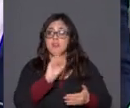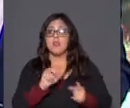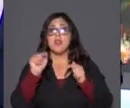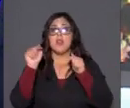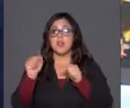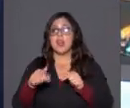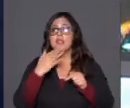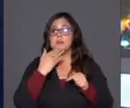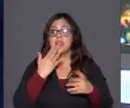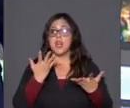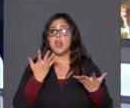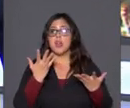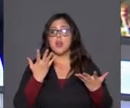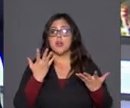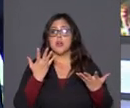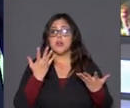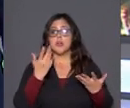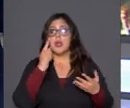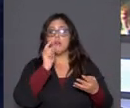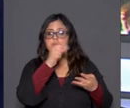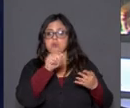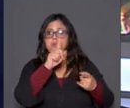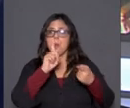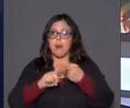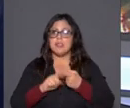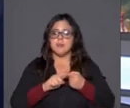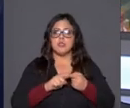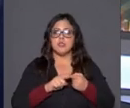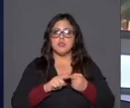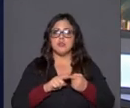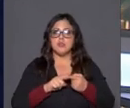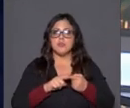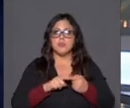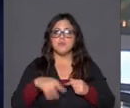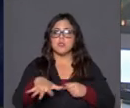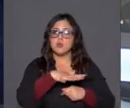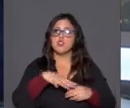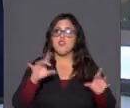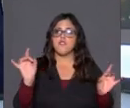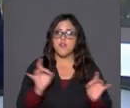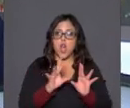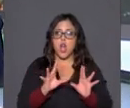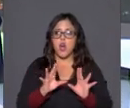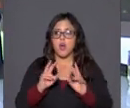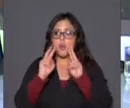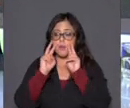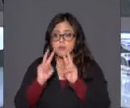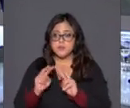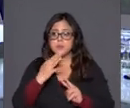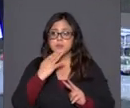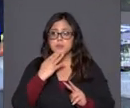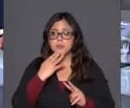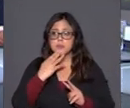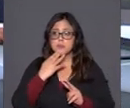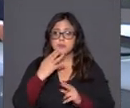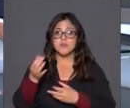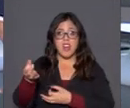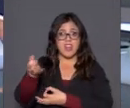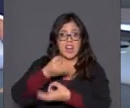reconocimiento de participación en hechos de violencia. Escuchemos también declaraciones de esa época.